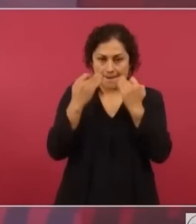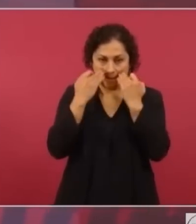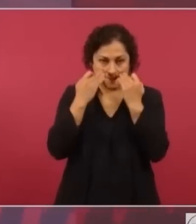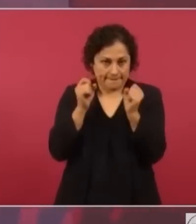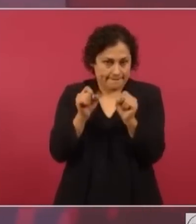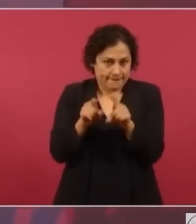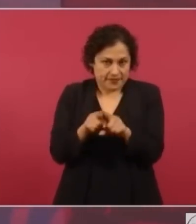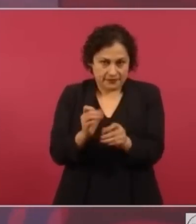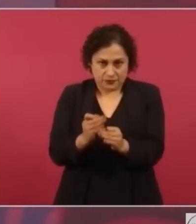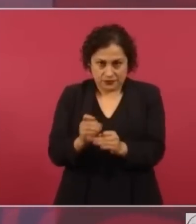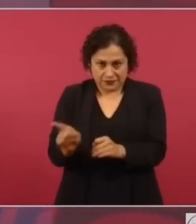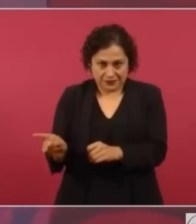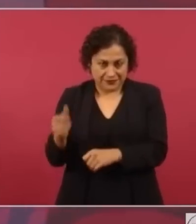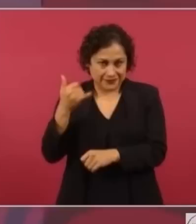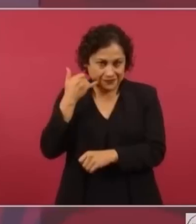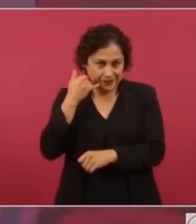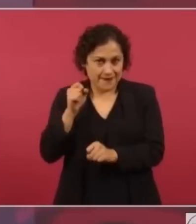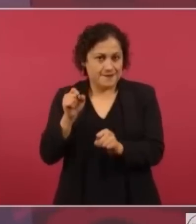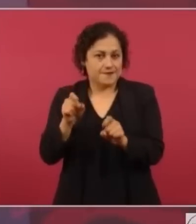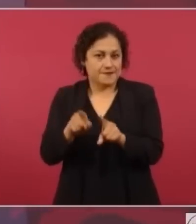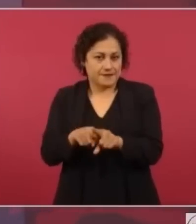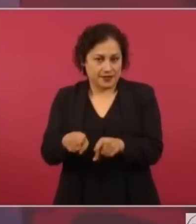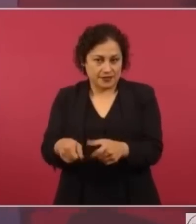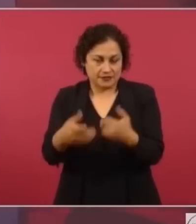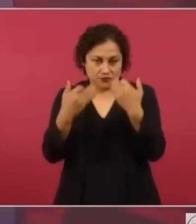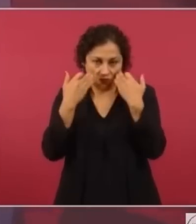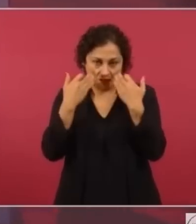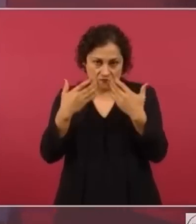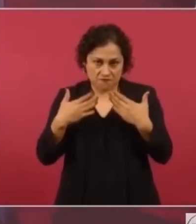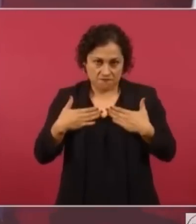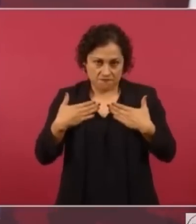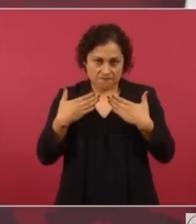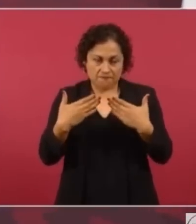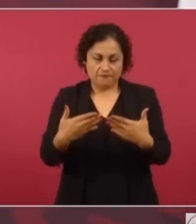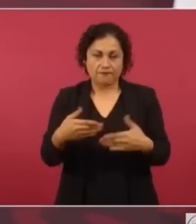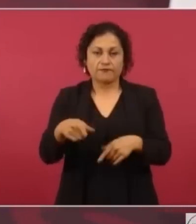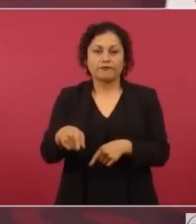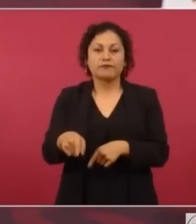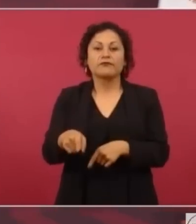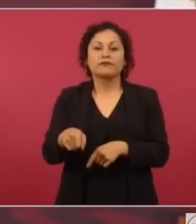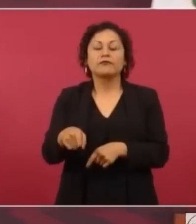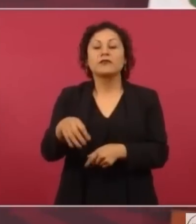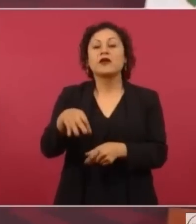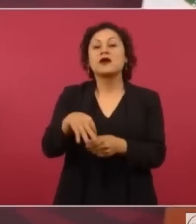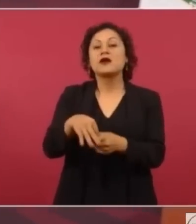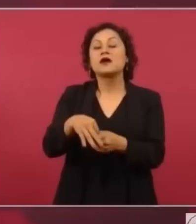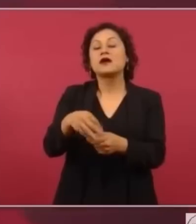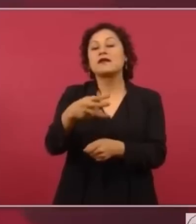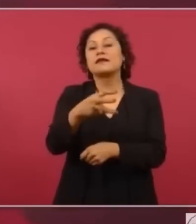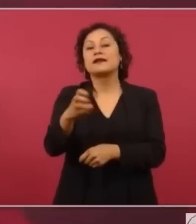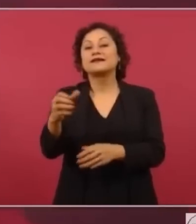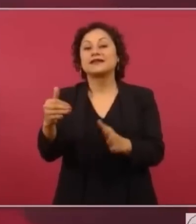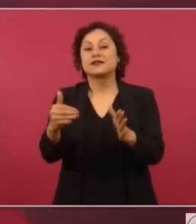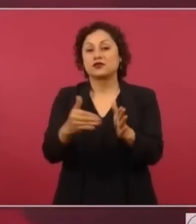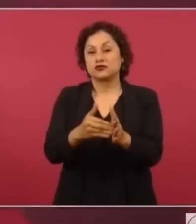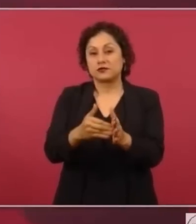le metieron 300 mil votos falsos.